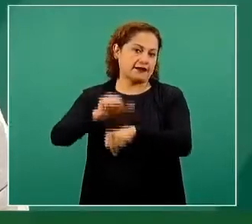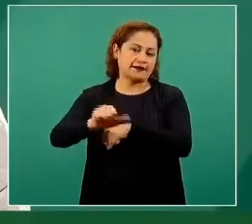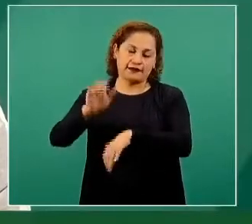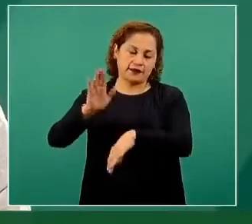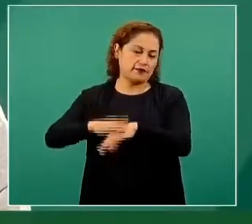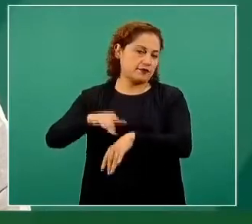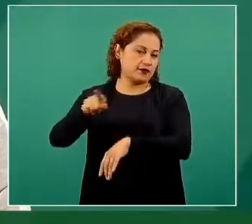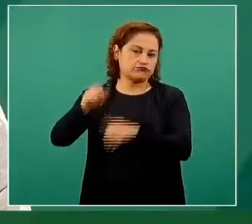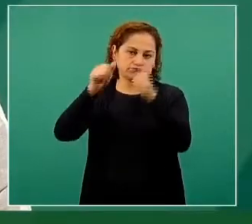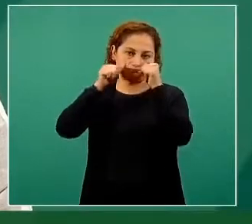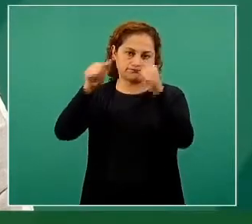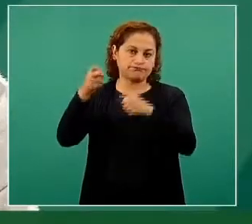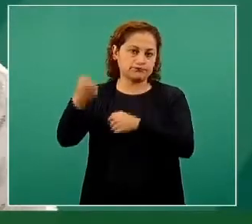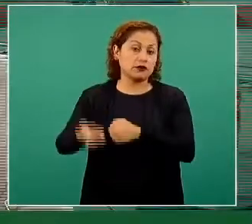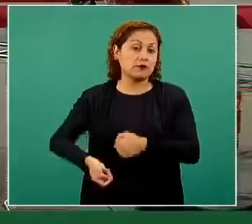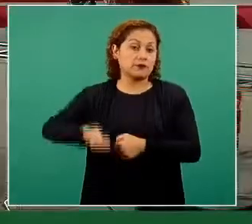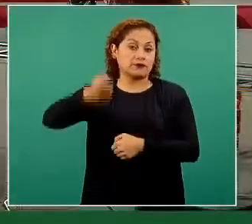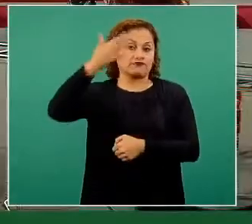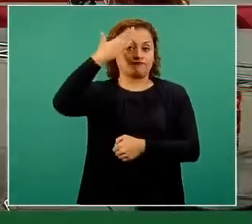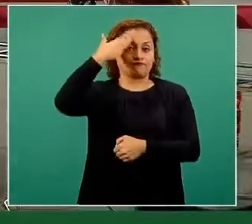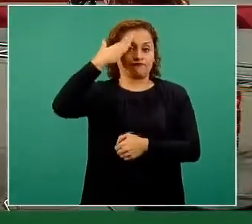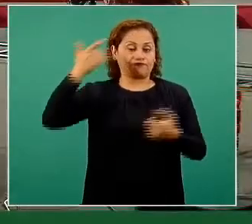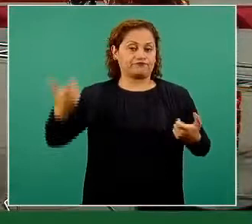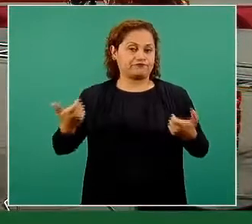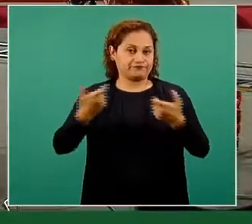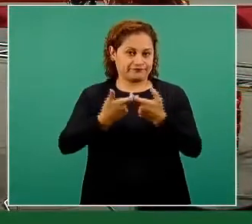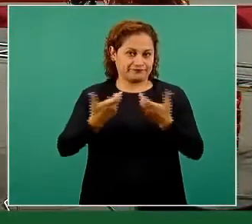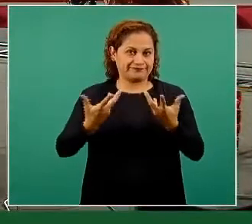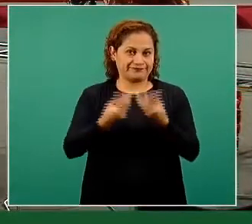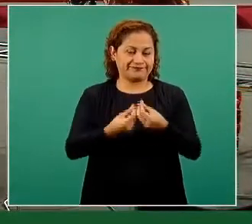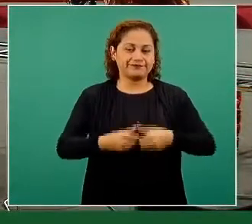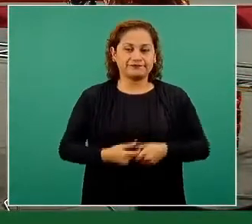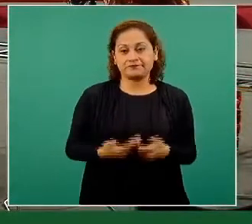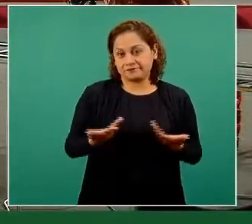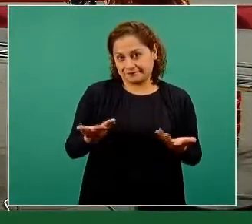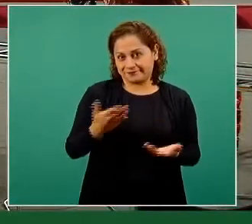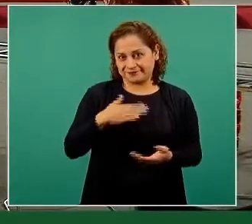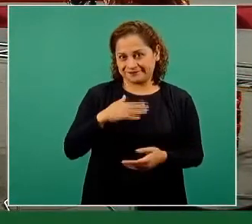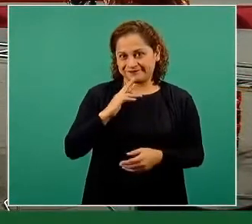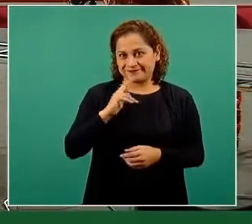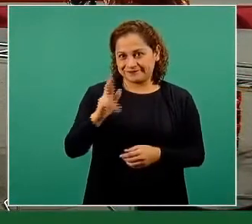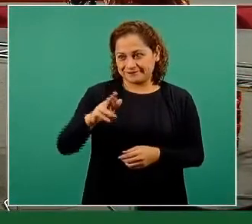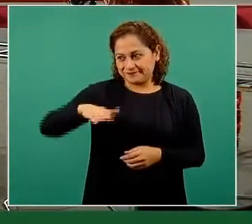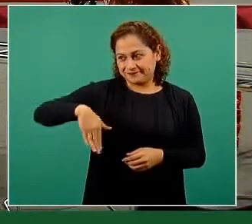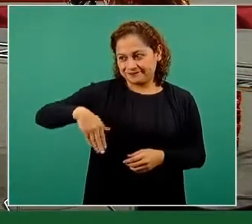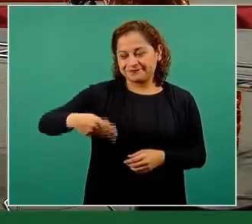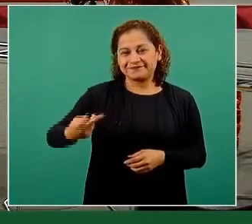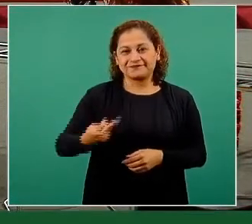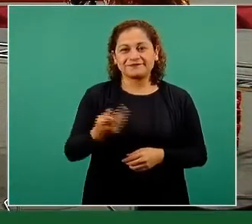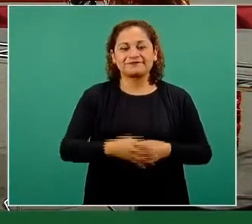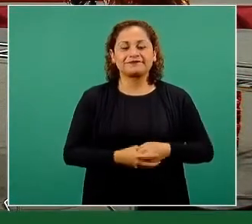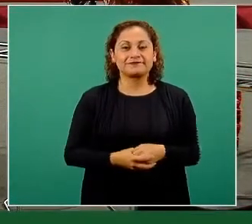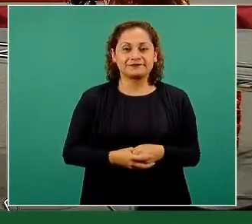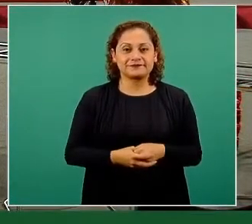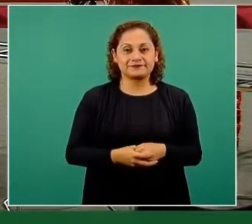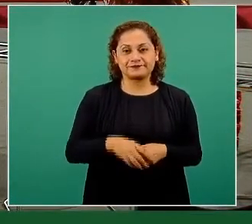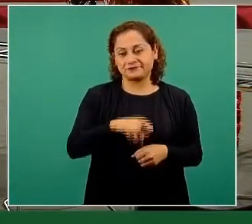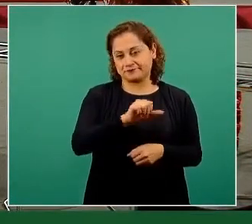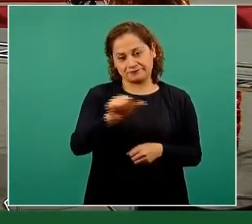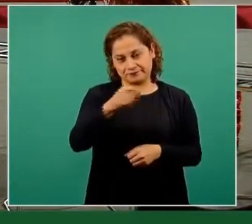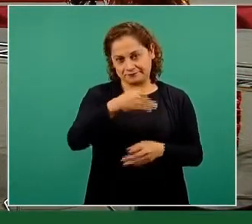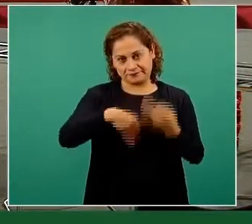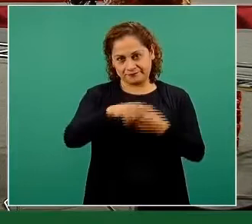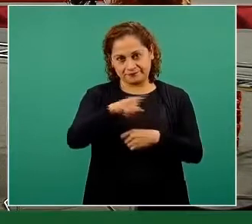primario del proyecto. Esa es nuestra respuesta al joven Ortiz de Monterrey y a todo mundo.